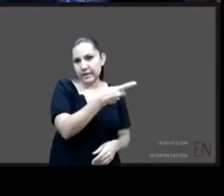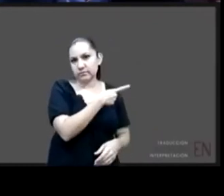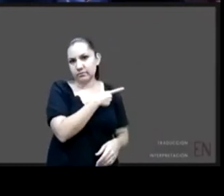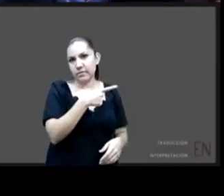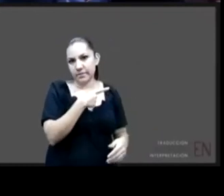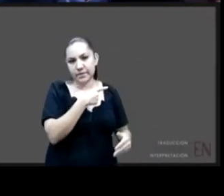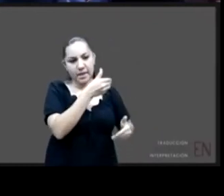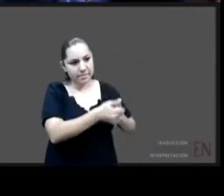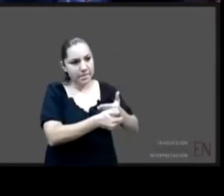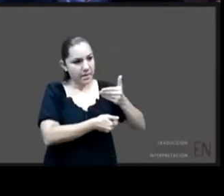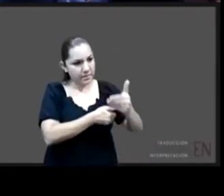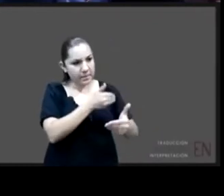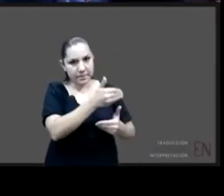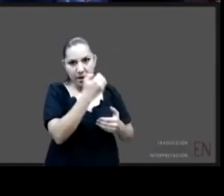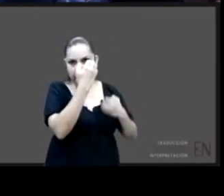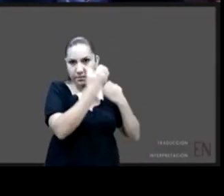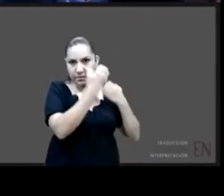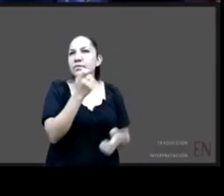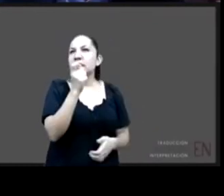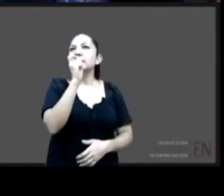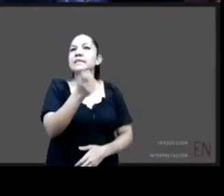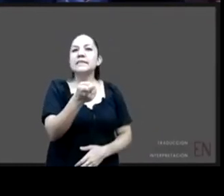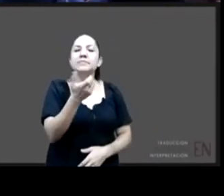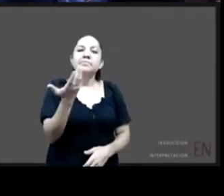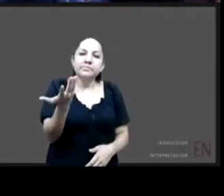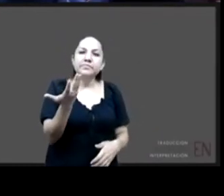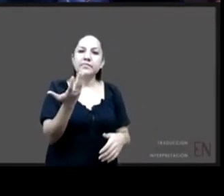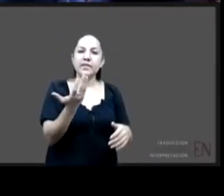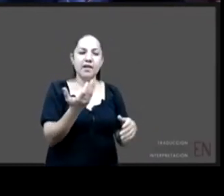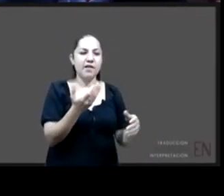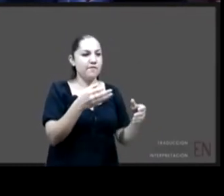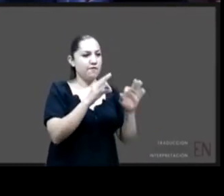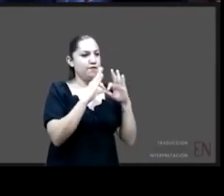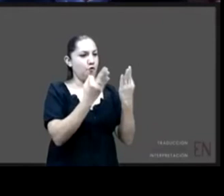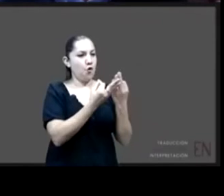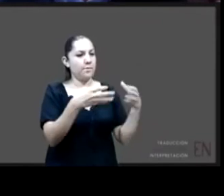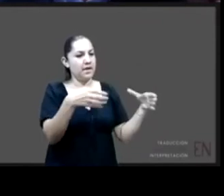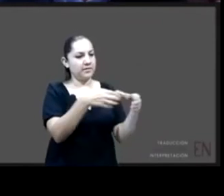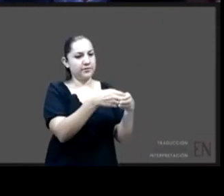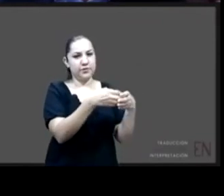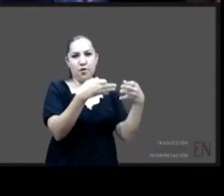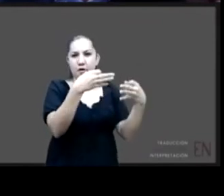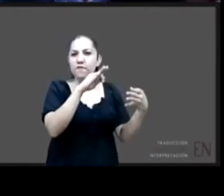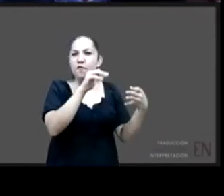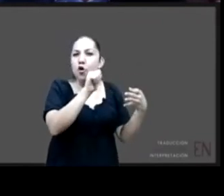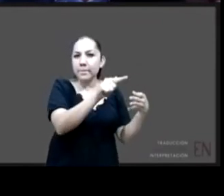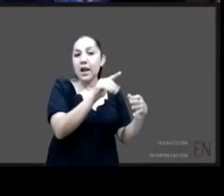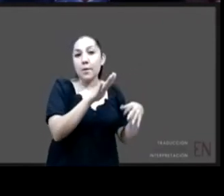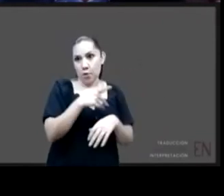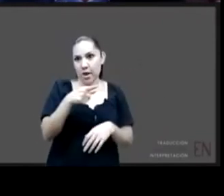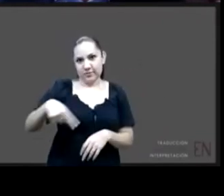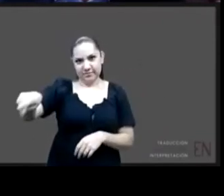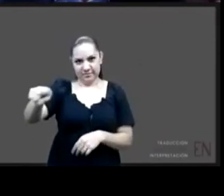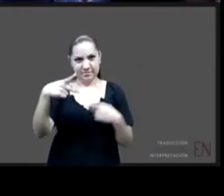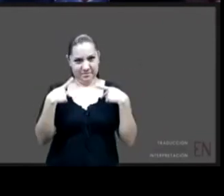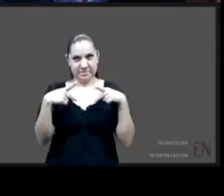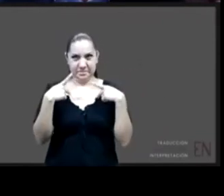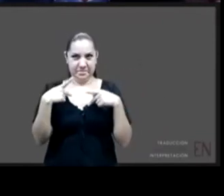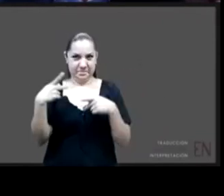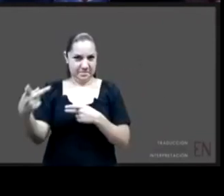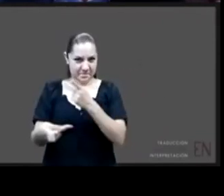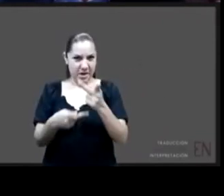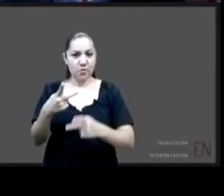formal de la familia porque he visto alguna pregunta ahí en el chat que preguntaba si una persona sola puede ser familia de acogida